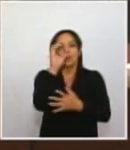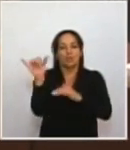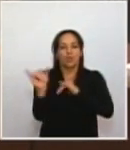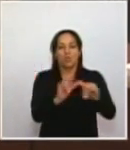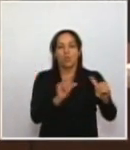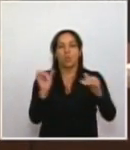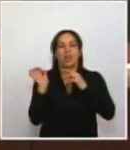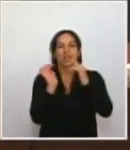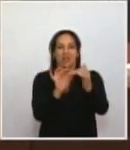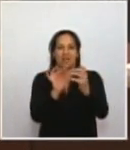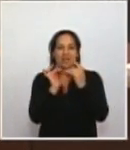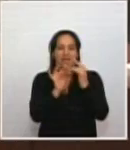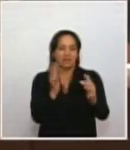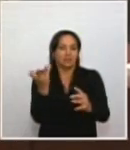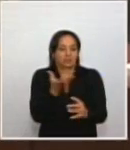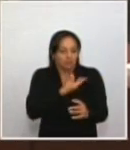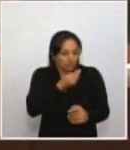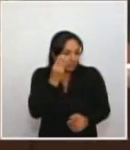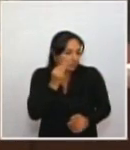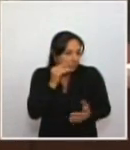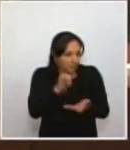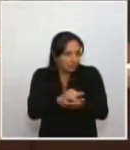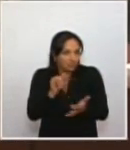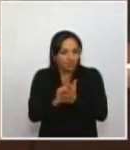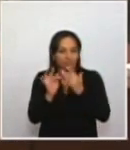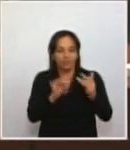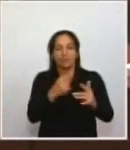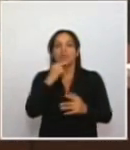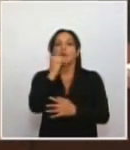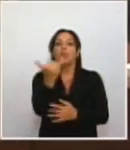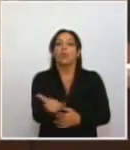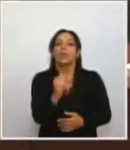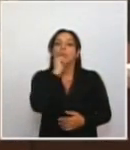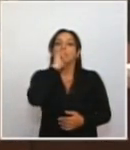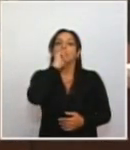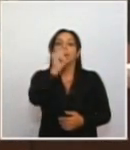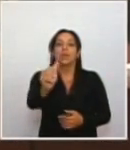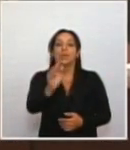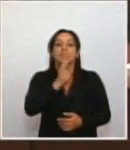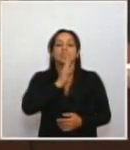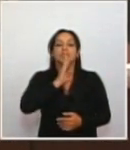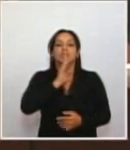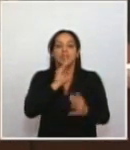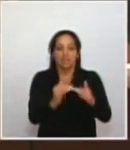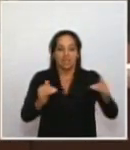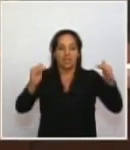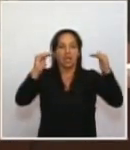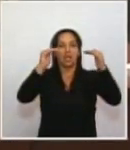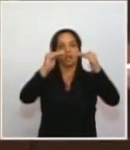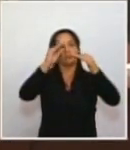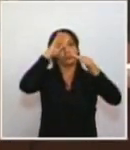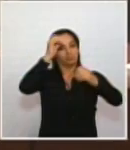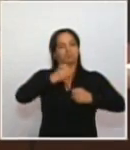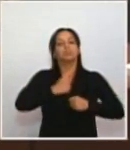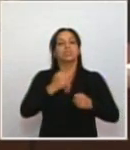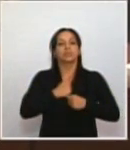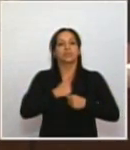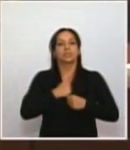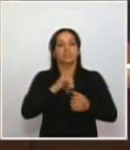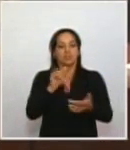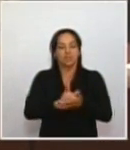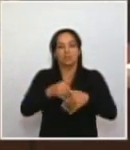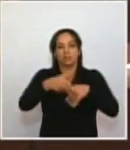como el que vivimos, hoy lo peor que le puede pasar es a nuestros altos oficiales, a nuestros